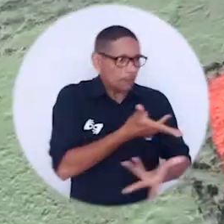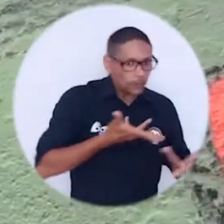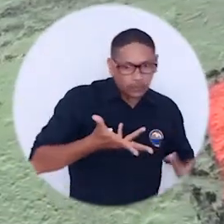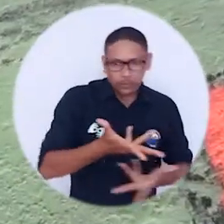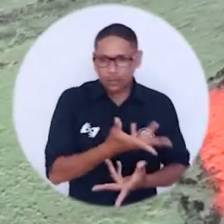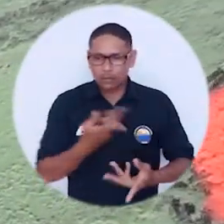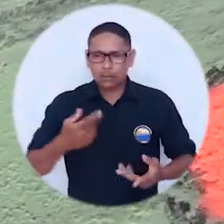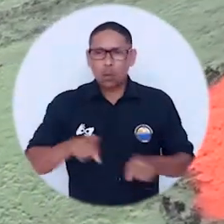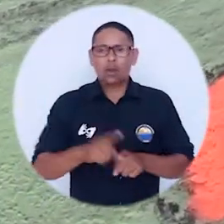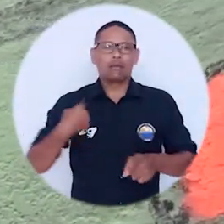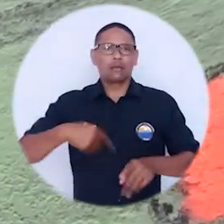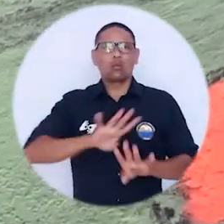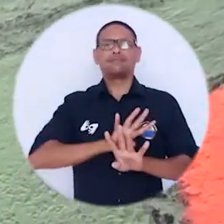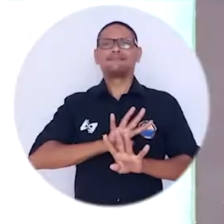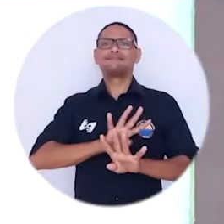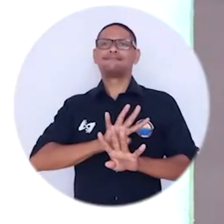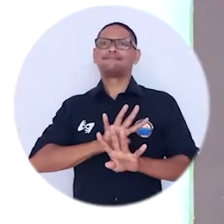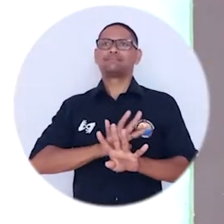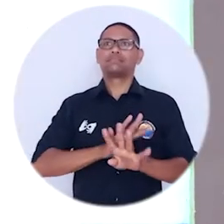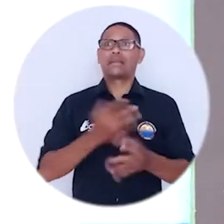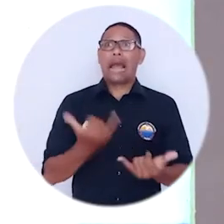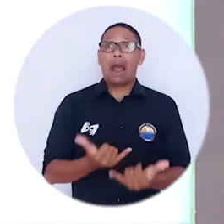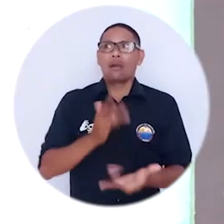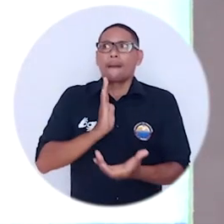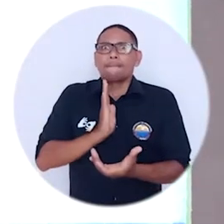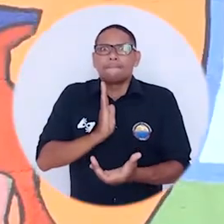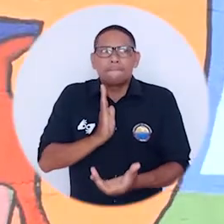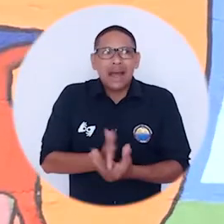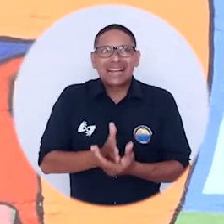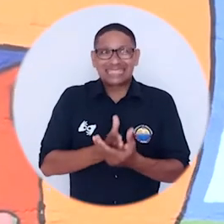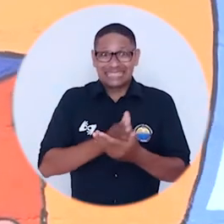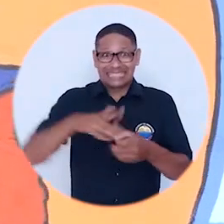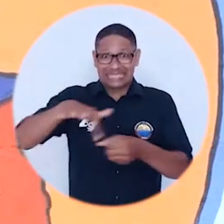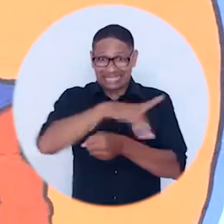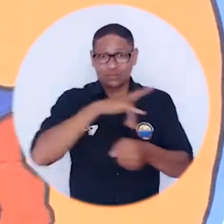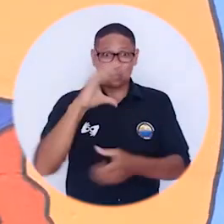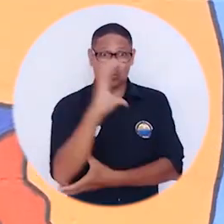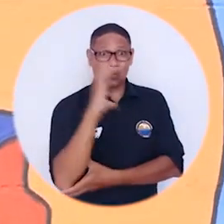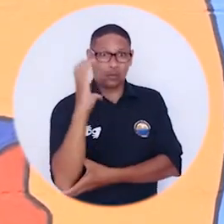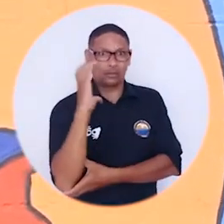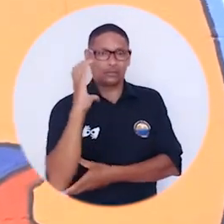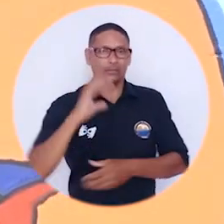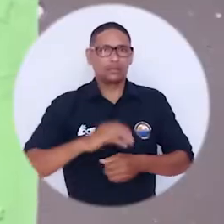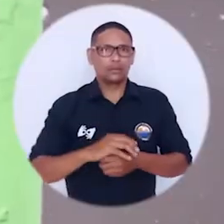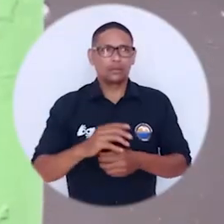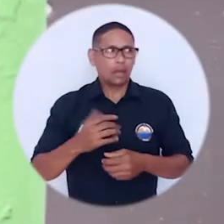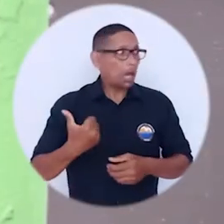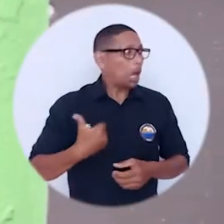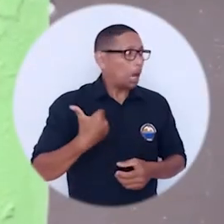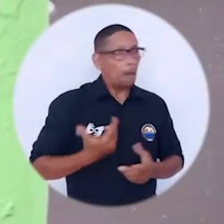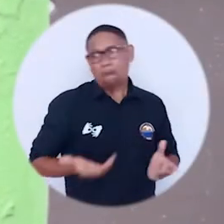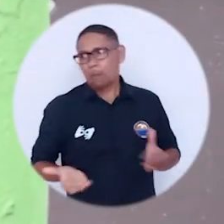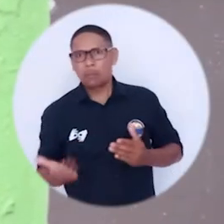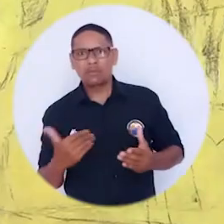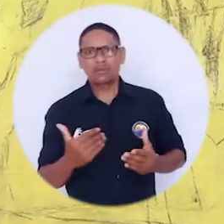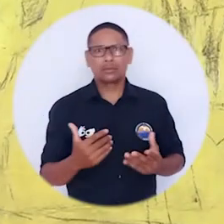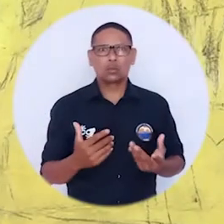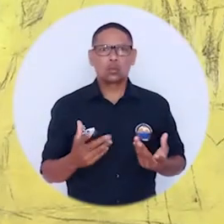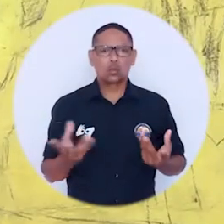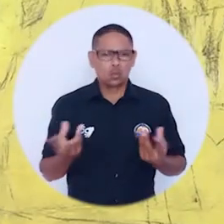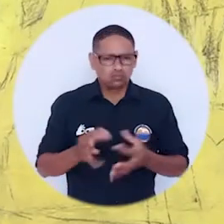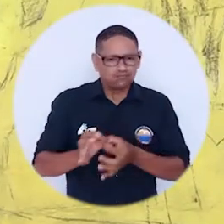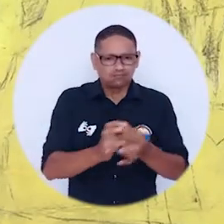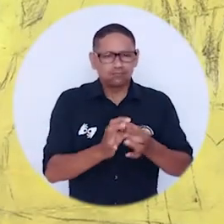voluntarios para movilizarnos de la mejor manera ante la crisis coyuntural que estamos viviendo en nuestro país. Esta